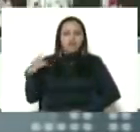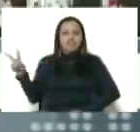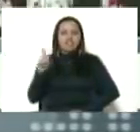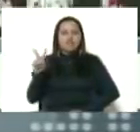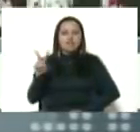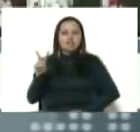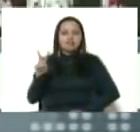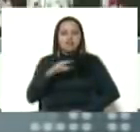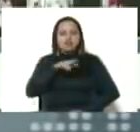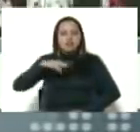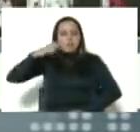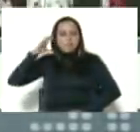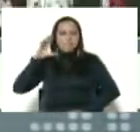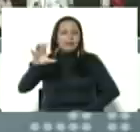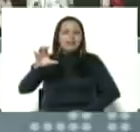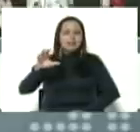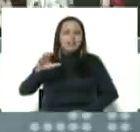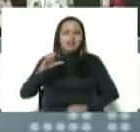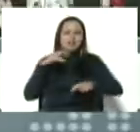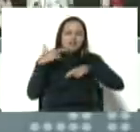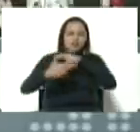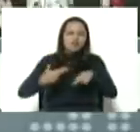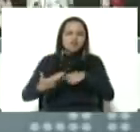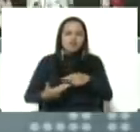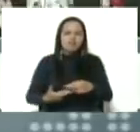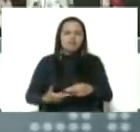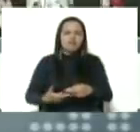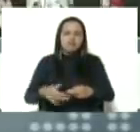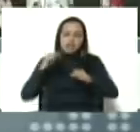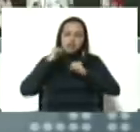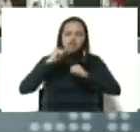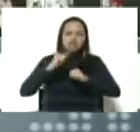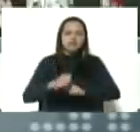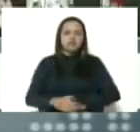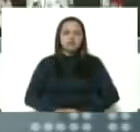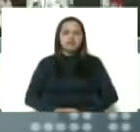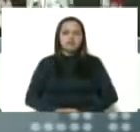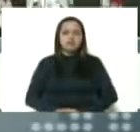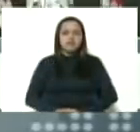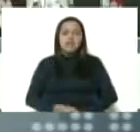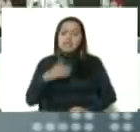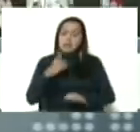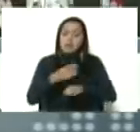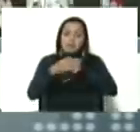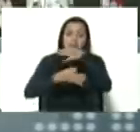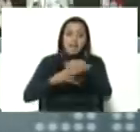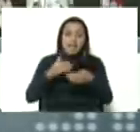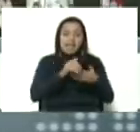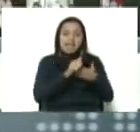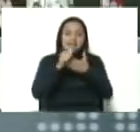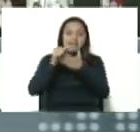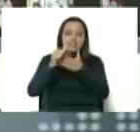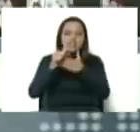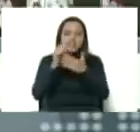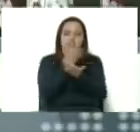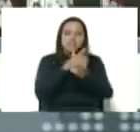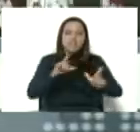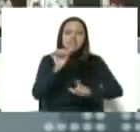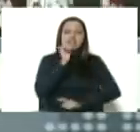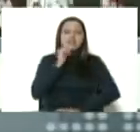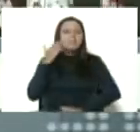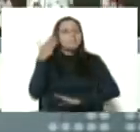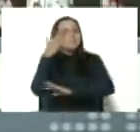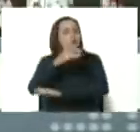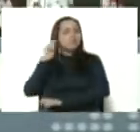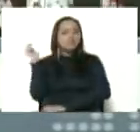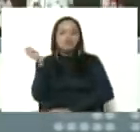Somos patria rebelde. Somos patria en lucha. Y si hay que hablar de patriotas y de libertadores, vámonos a la PURE.